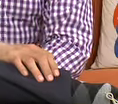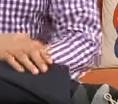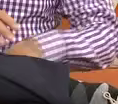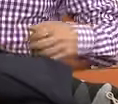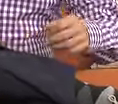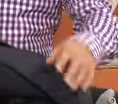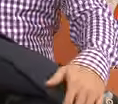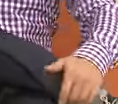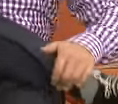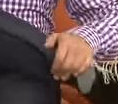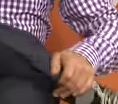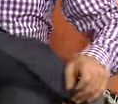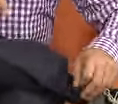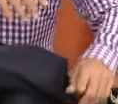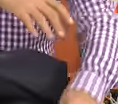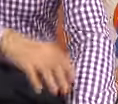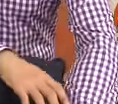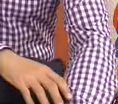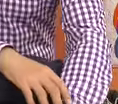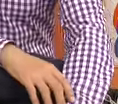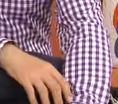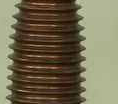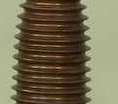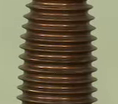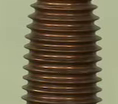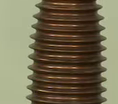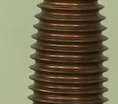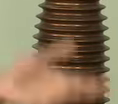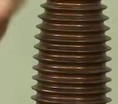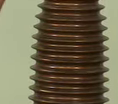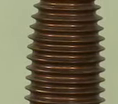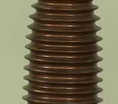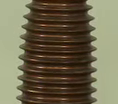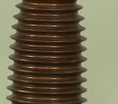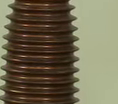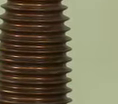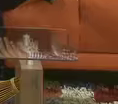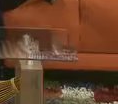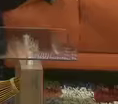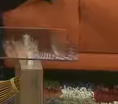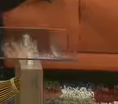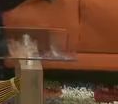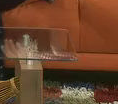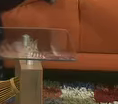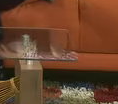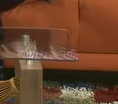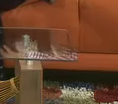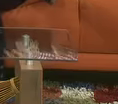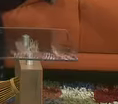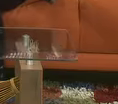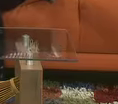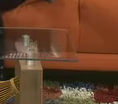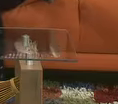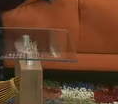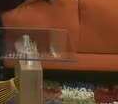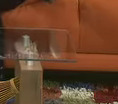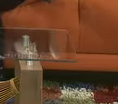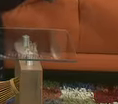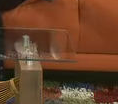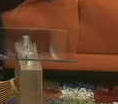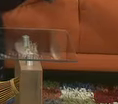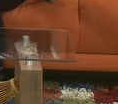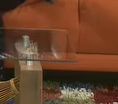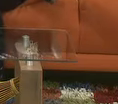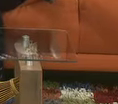ya veremos. creo que yo, la última de acción que vi fue Titanic. Ah, no, pues hay que aprovechar, aprovechar. No es cierto, no. Fíjense que, aparte, por cierto, yo estoy